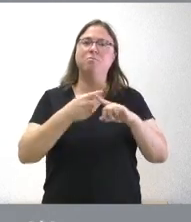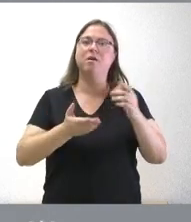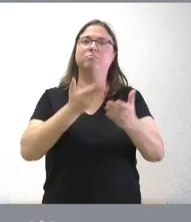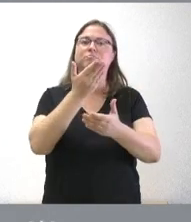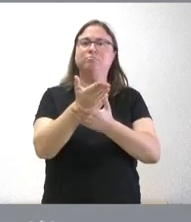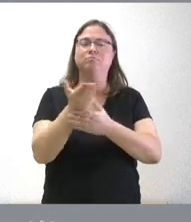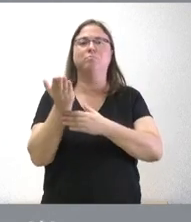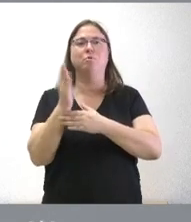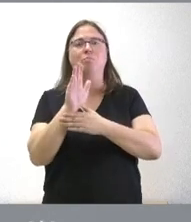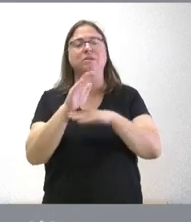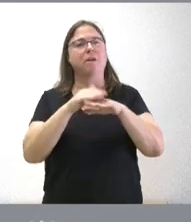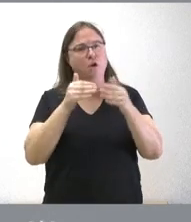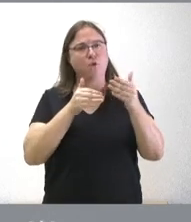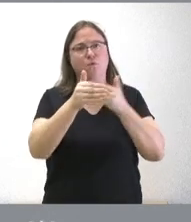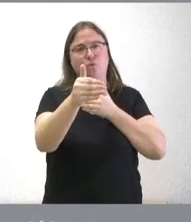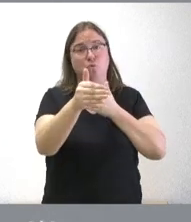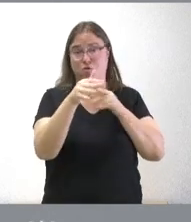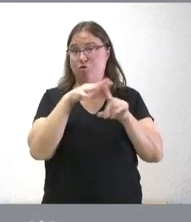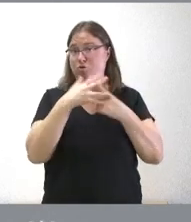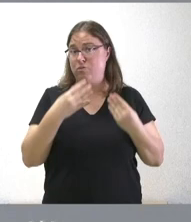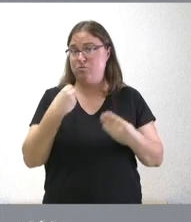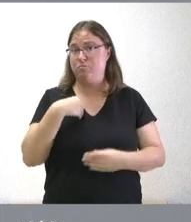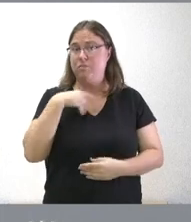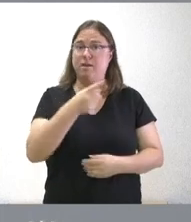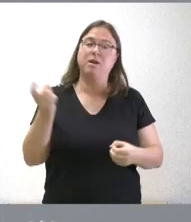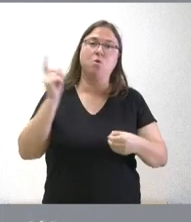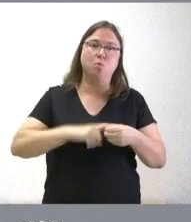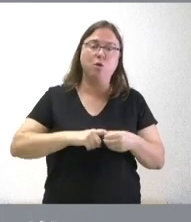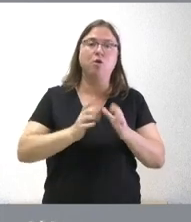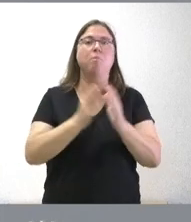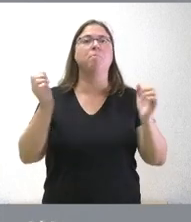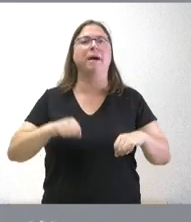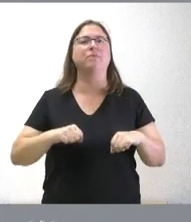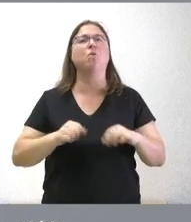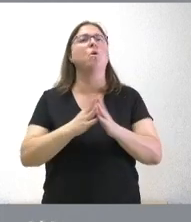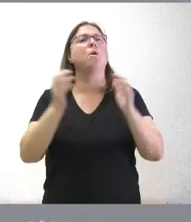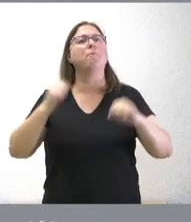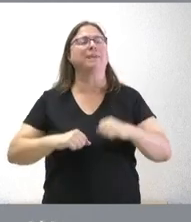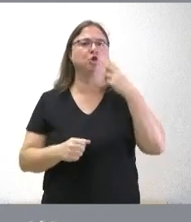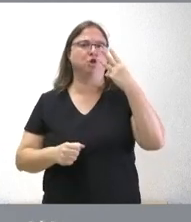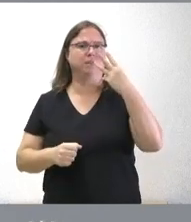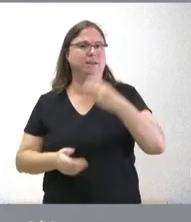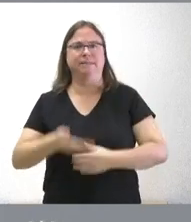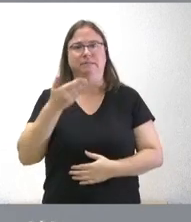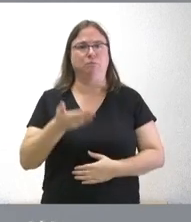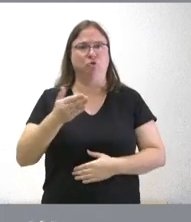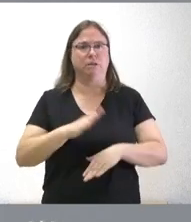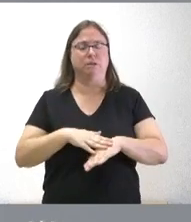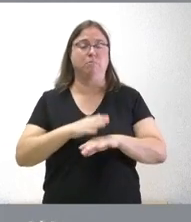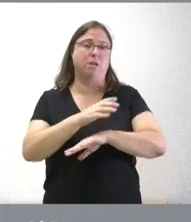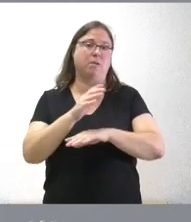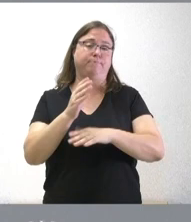iniciativas de futuro en este contexto es en el que también se incluye esa propuesta de pactos son tres pactos muy importantes para nuestra comunidad autónoma